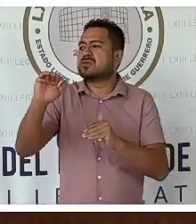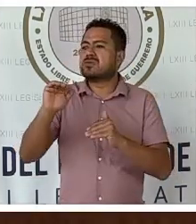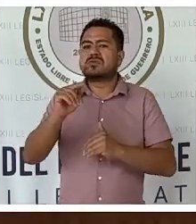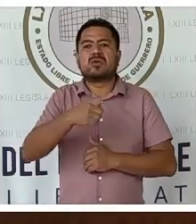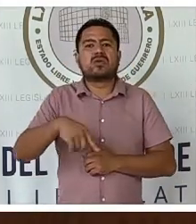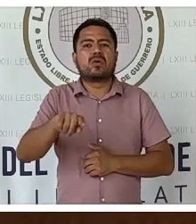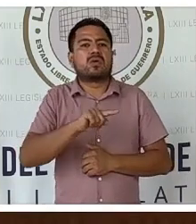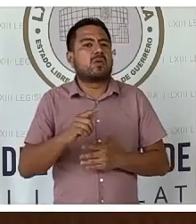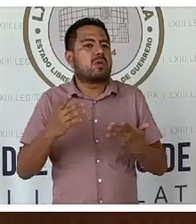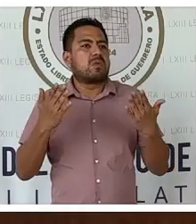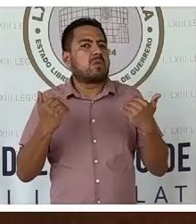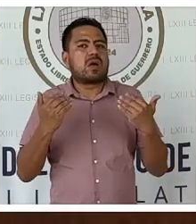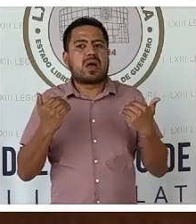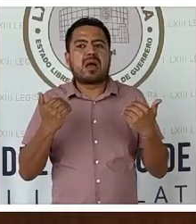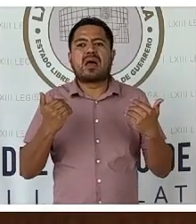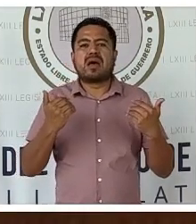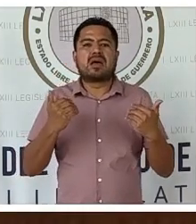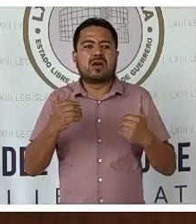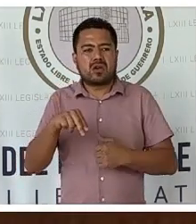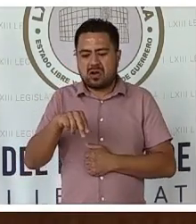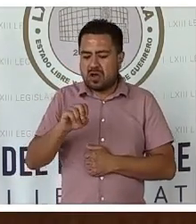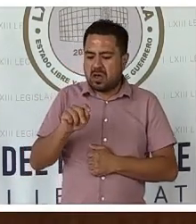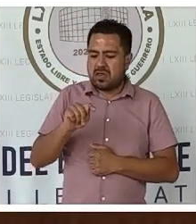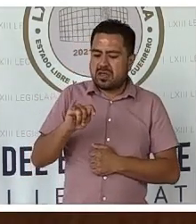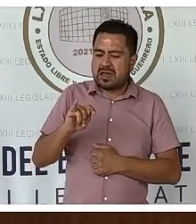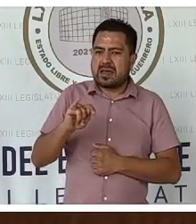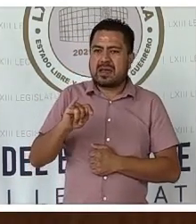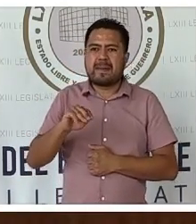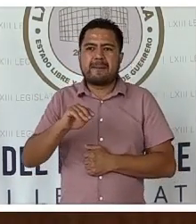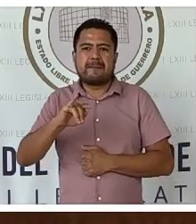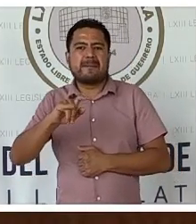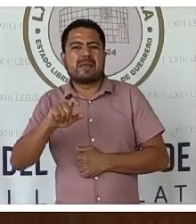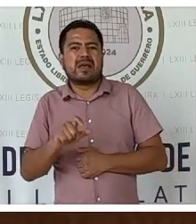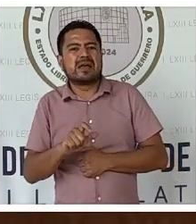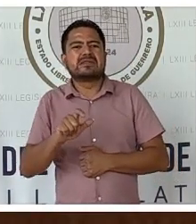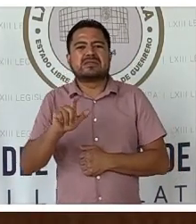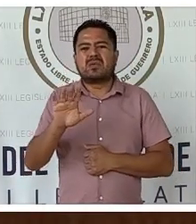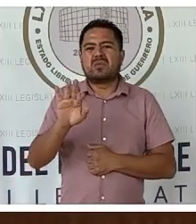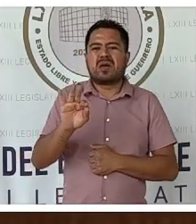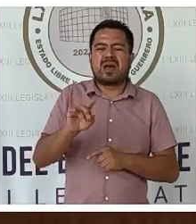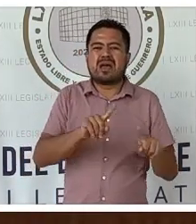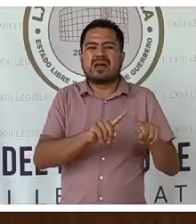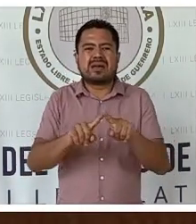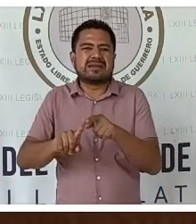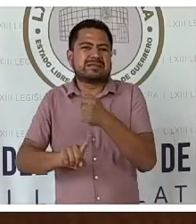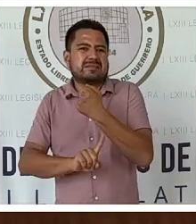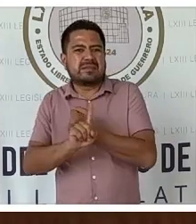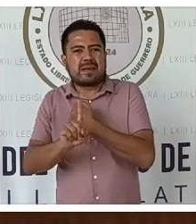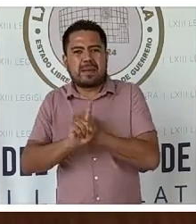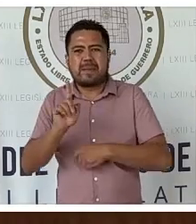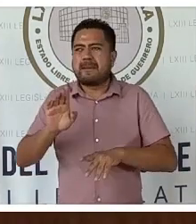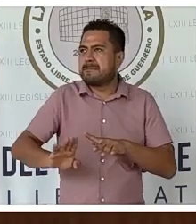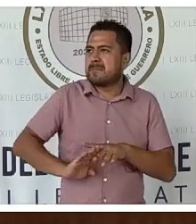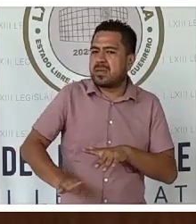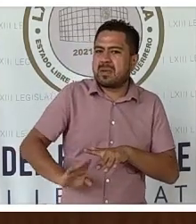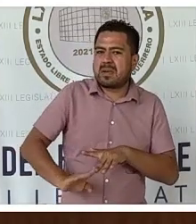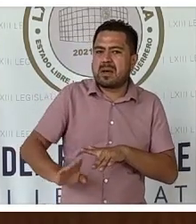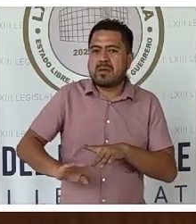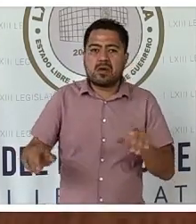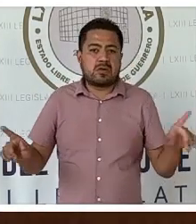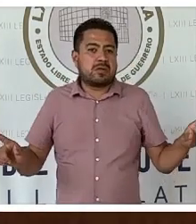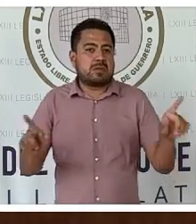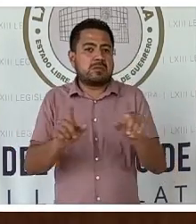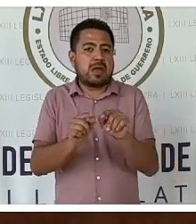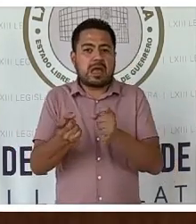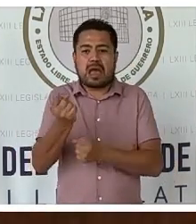la tenían. La agencia Notimez, la desaparición del Canal 40, la problemática migratoria, son solo